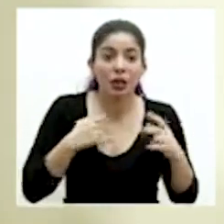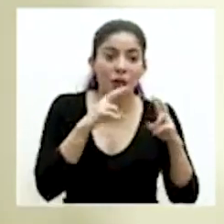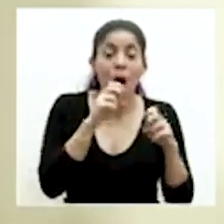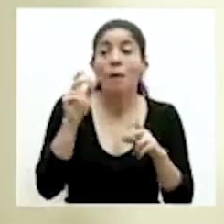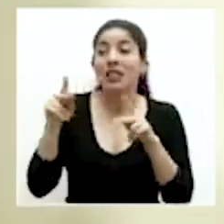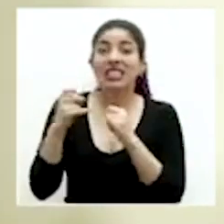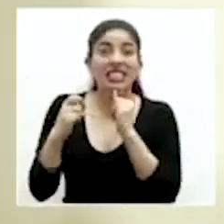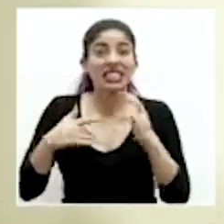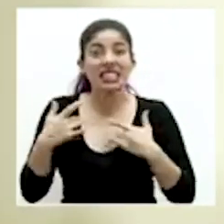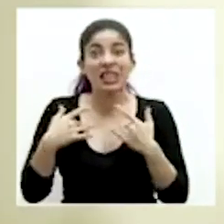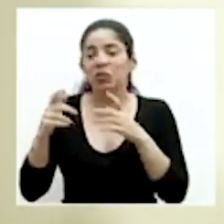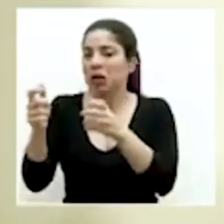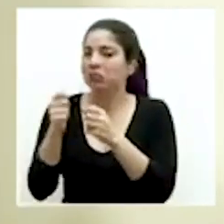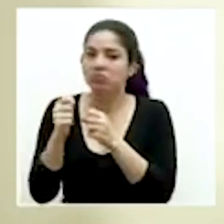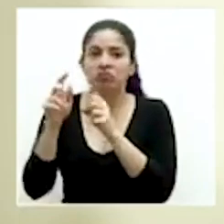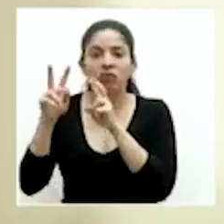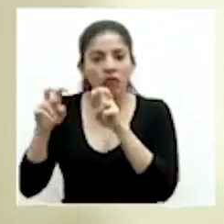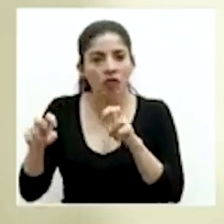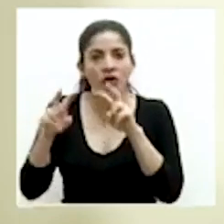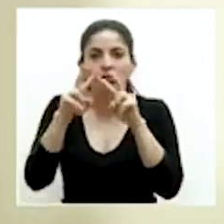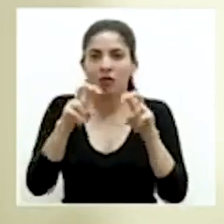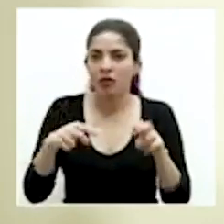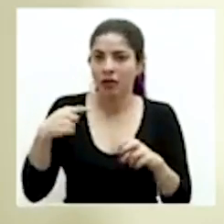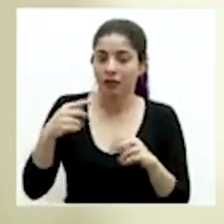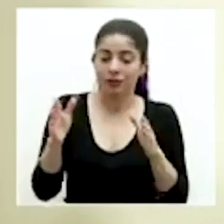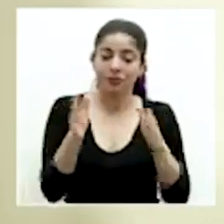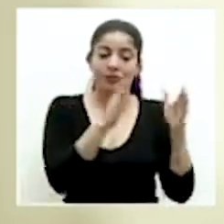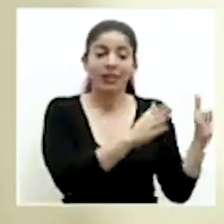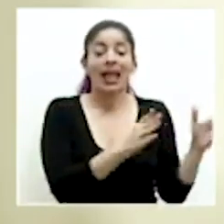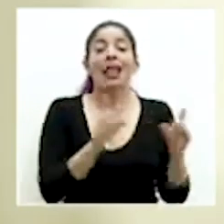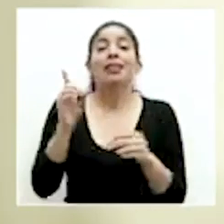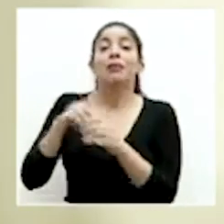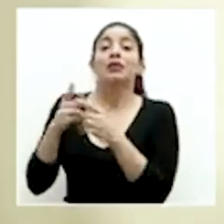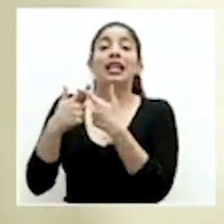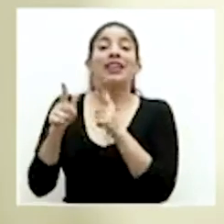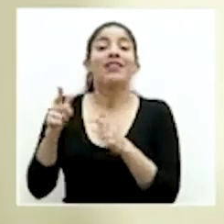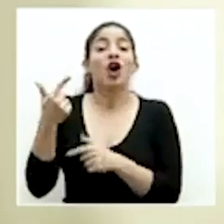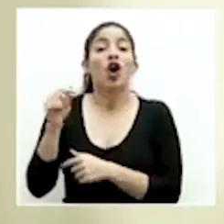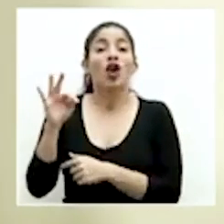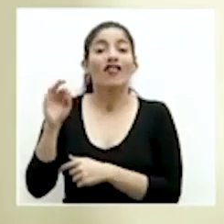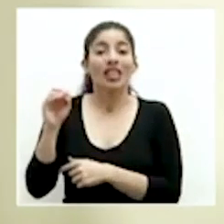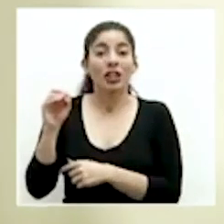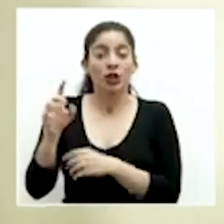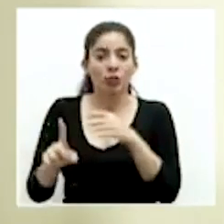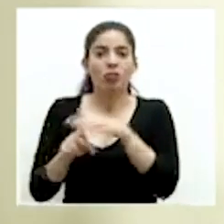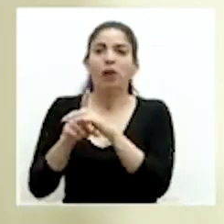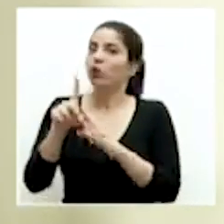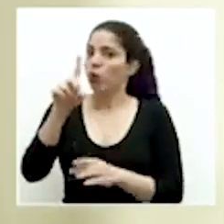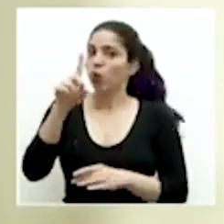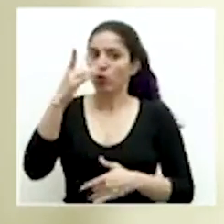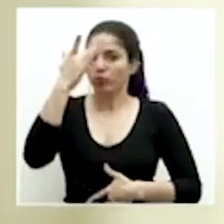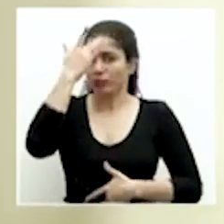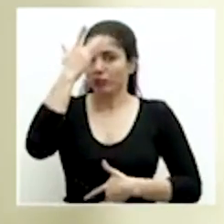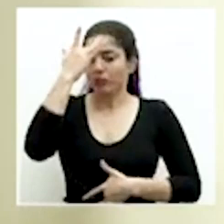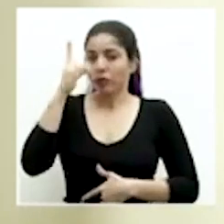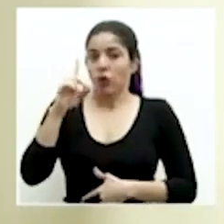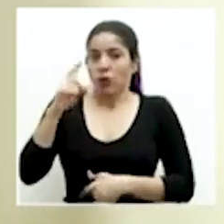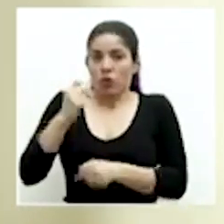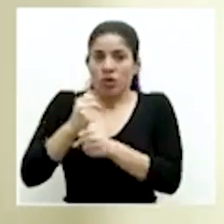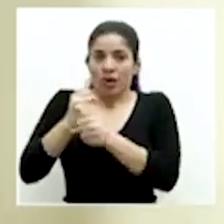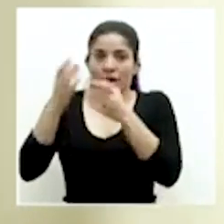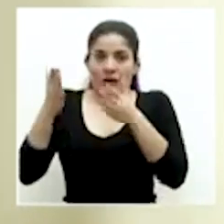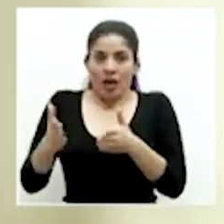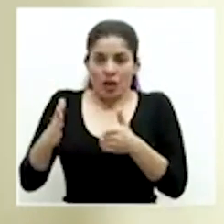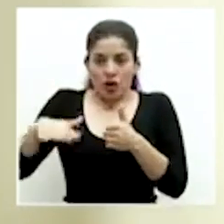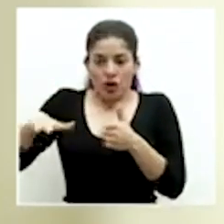sintomáticas también con respecto al depósito libre de golfito es cierto se detectó un caso en una de las de los funcionarios